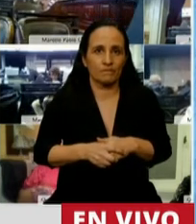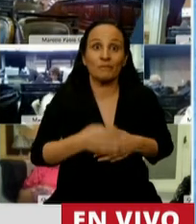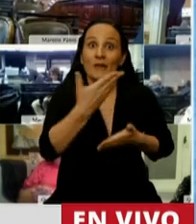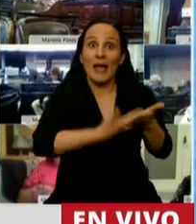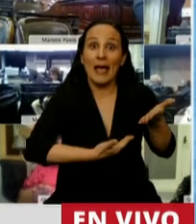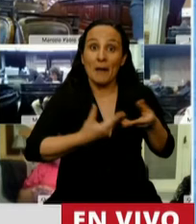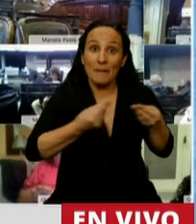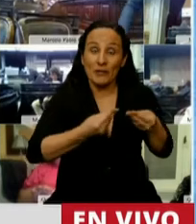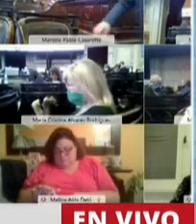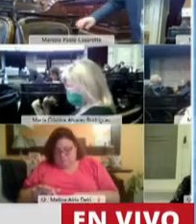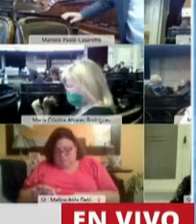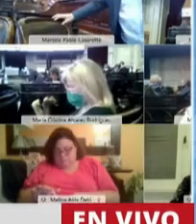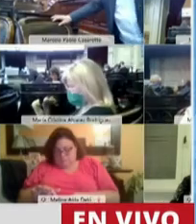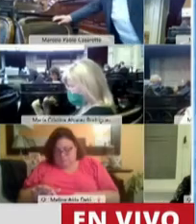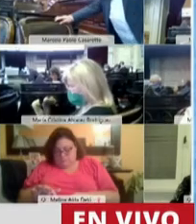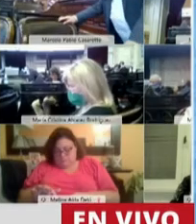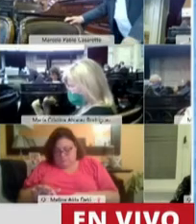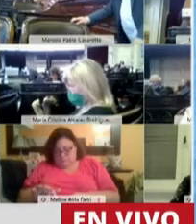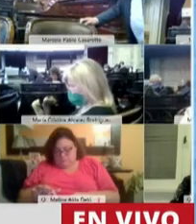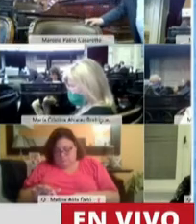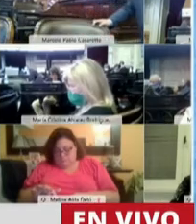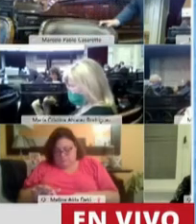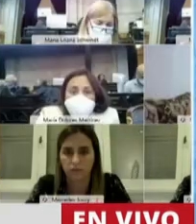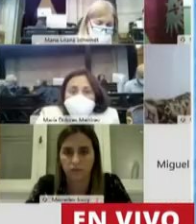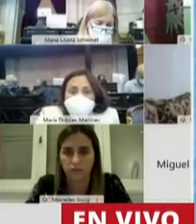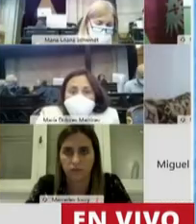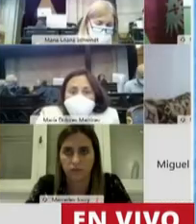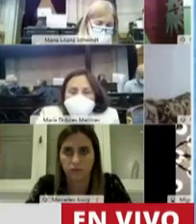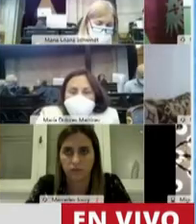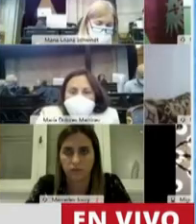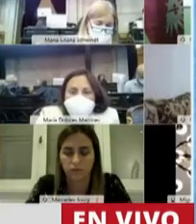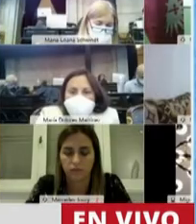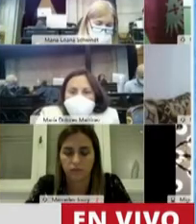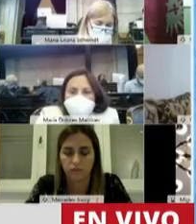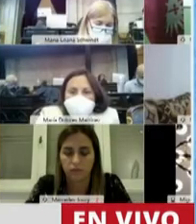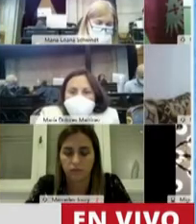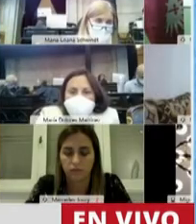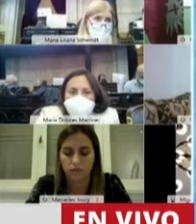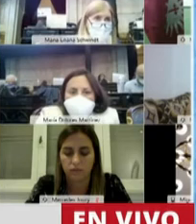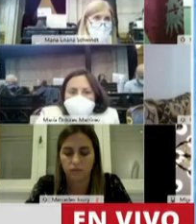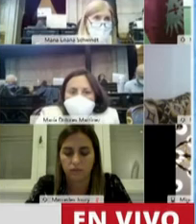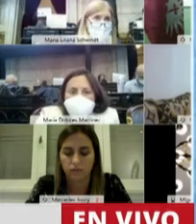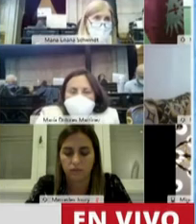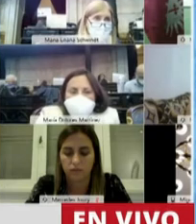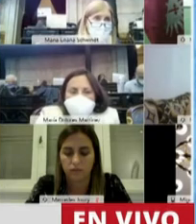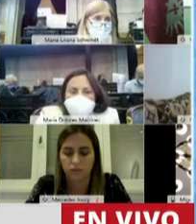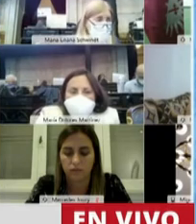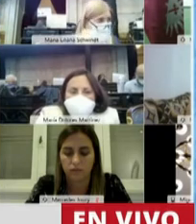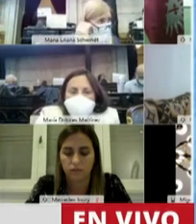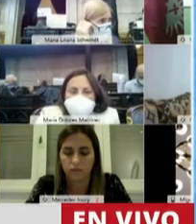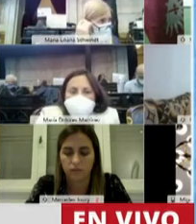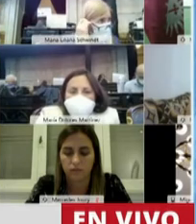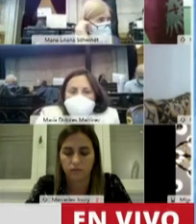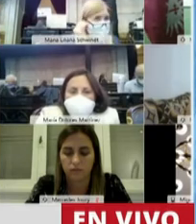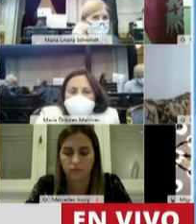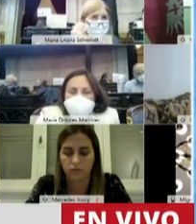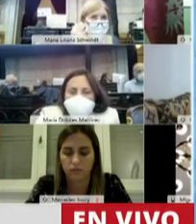todo gasto social es suministración. Y tiene una mirada humanita de la asignación de recursos otorgados. Pero de algún